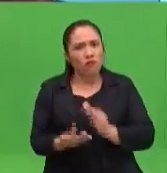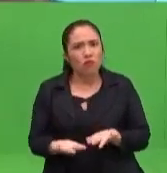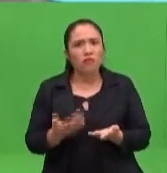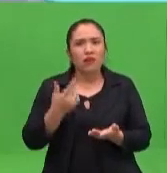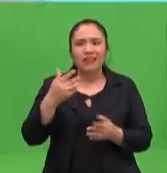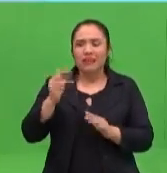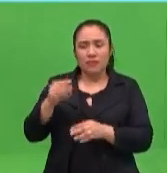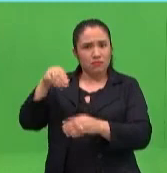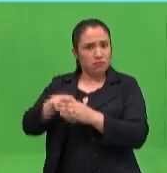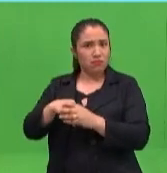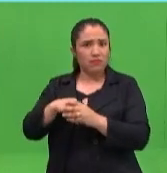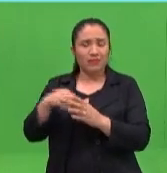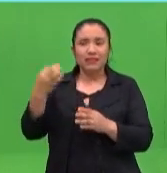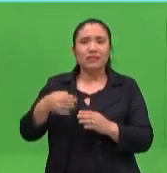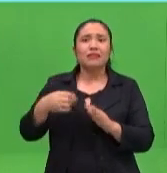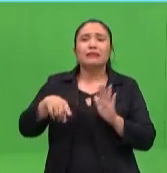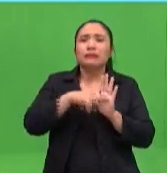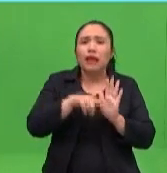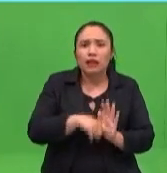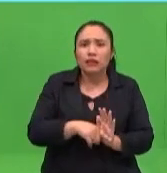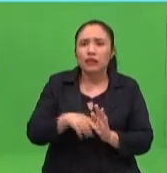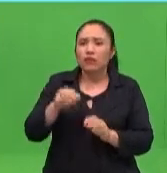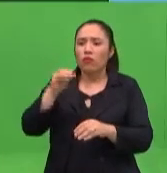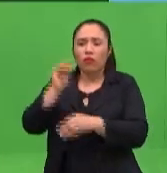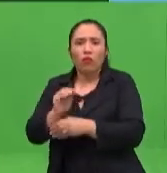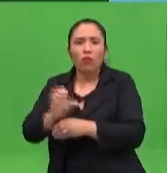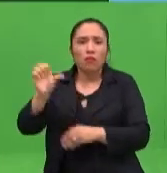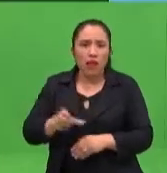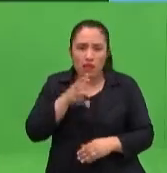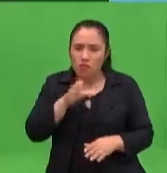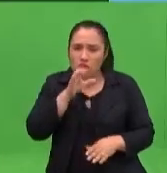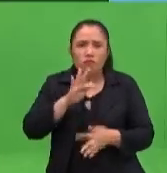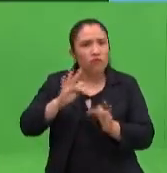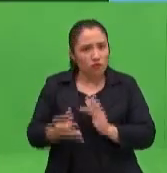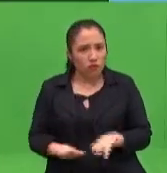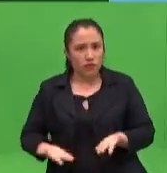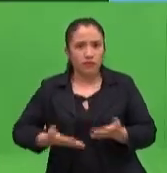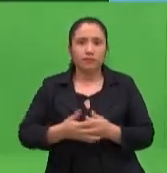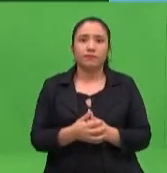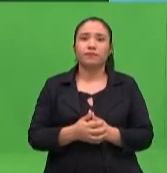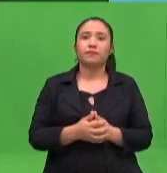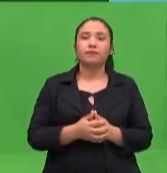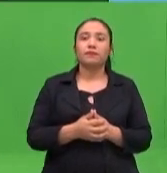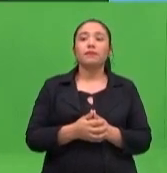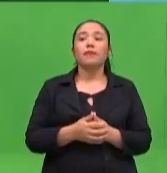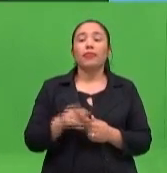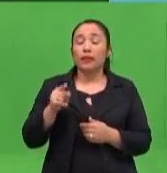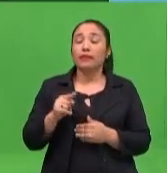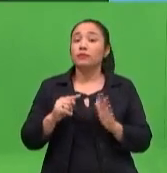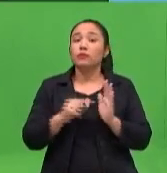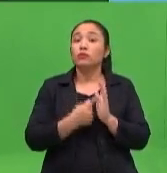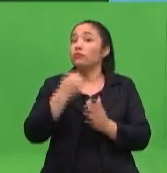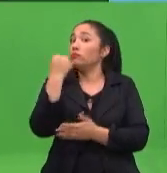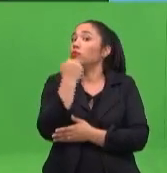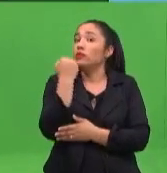impacte negativamente en la formación del pequeño. Así mismo, justamente para nosotros el punto crucial, esencial